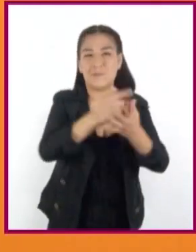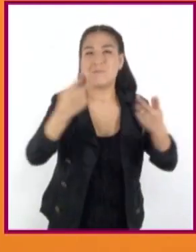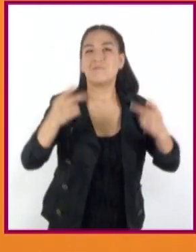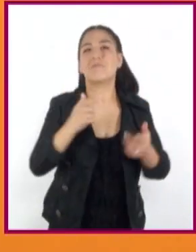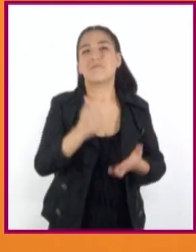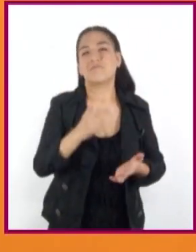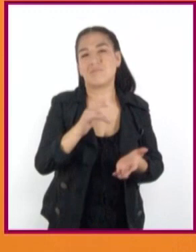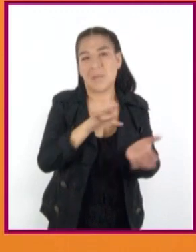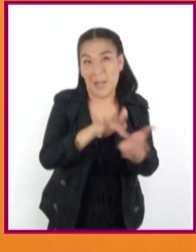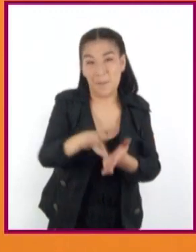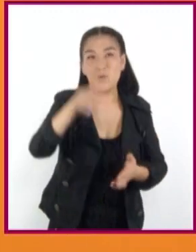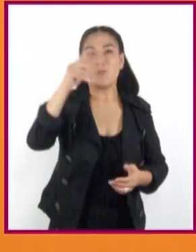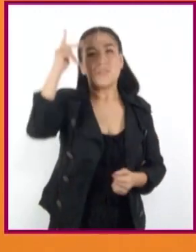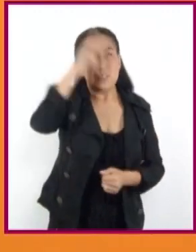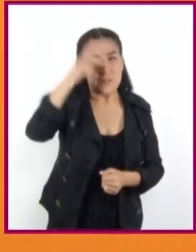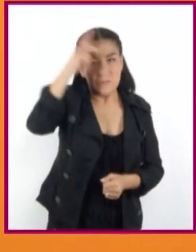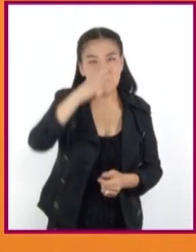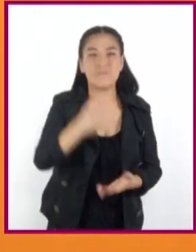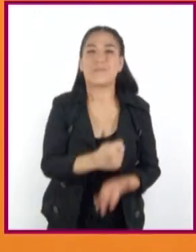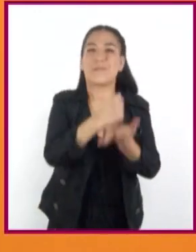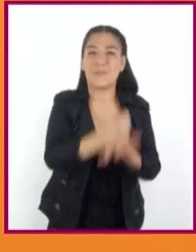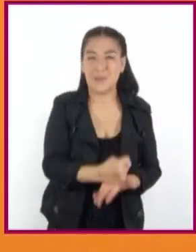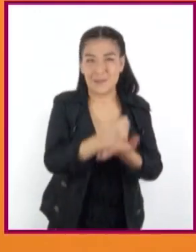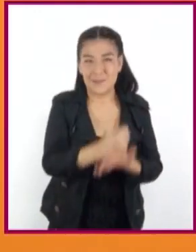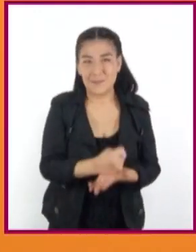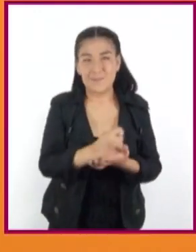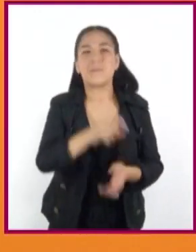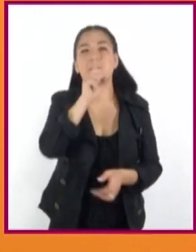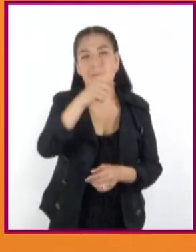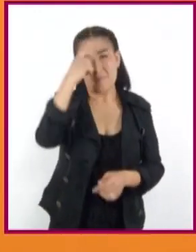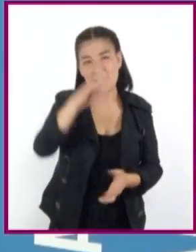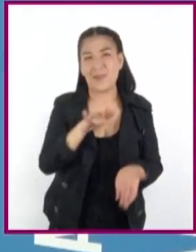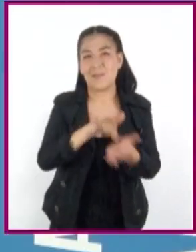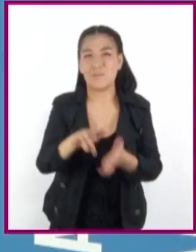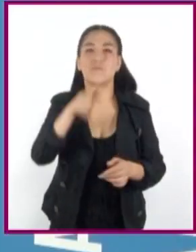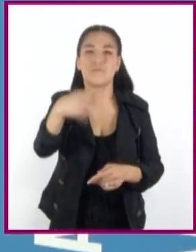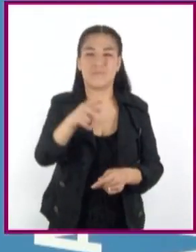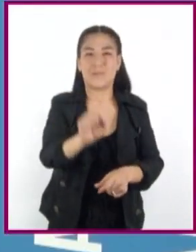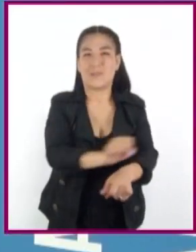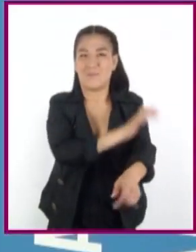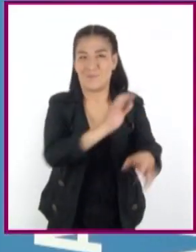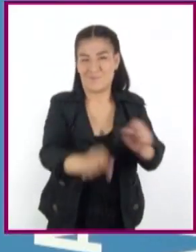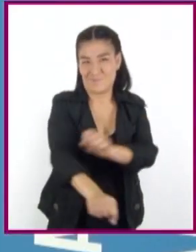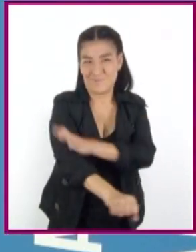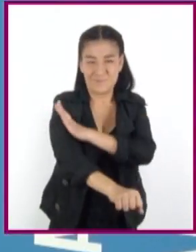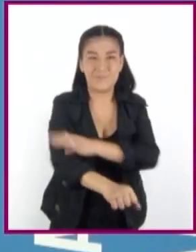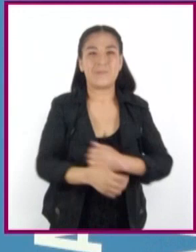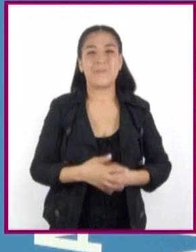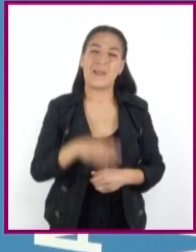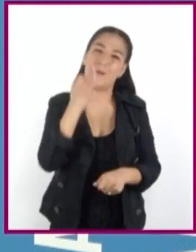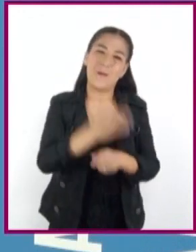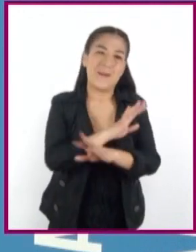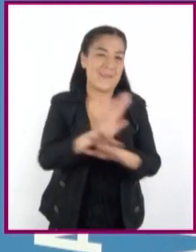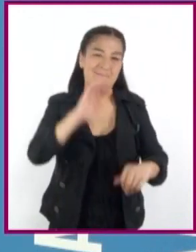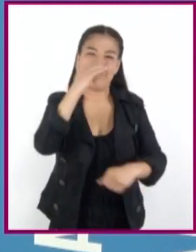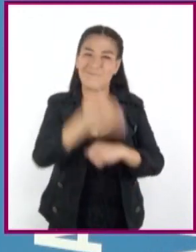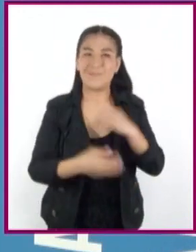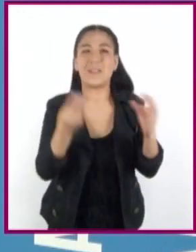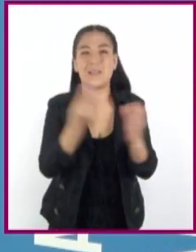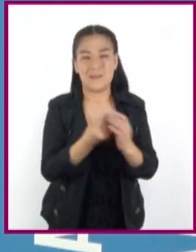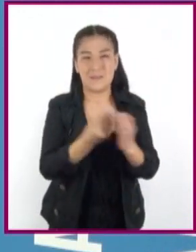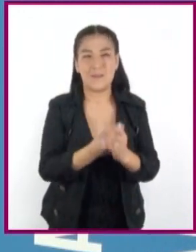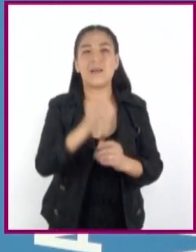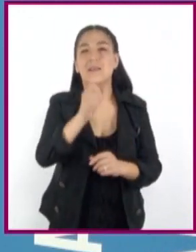psicológico, consejo terapéutico e intervención emocional. Hemos llegado al final de esta sesión, por lo que haremos